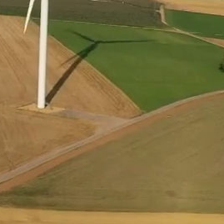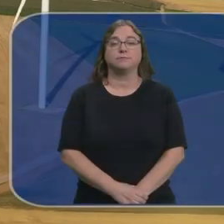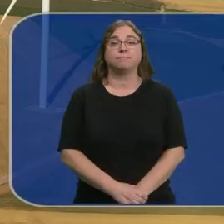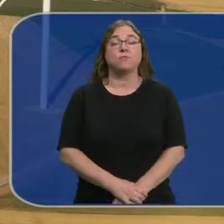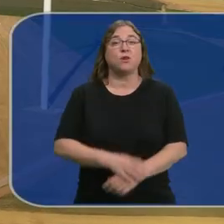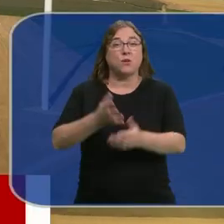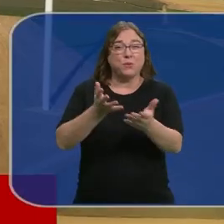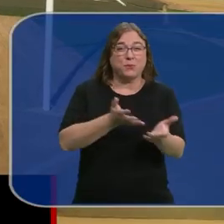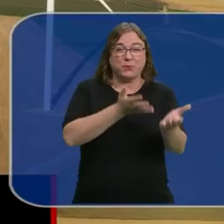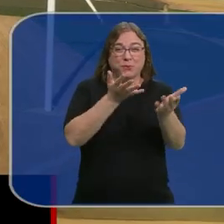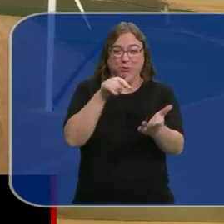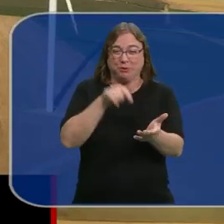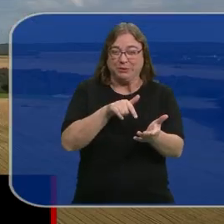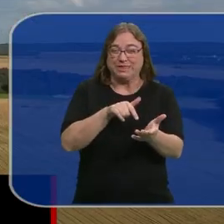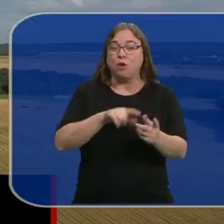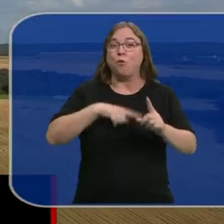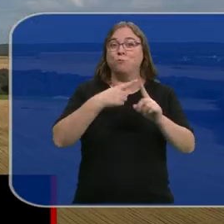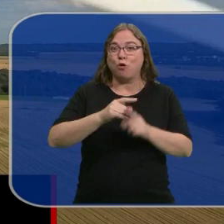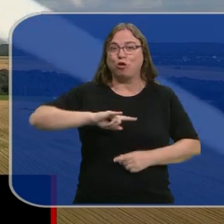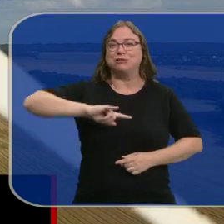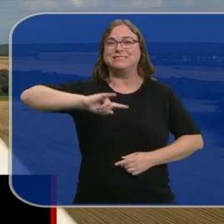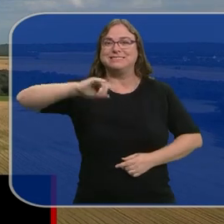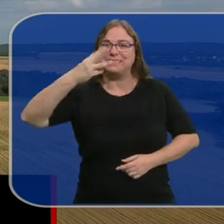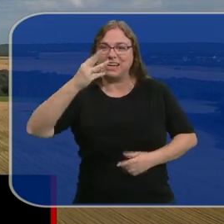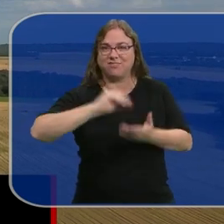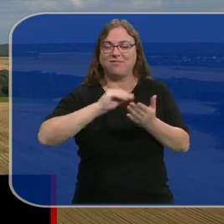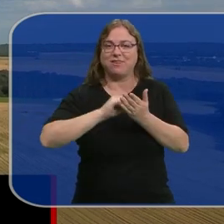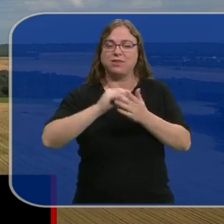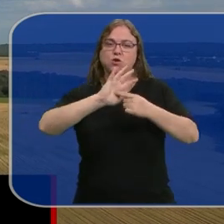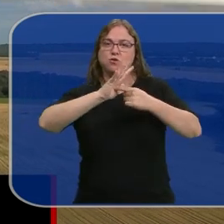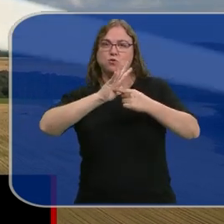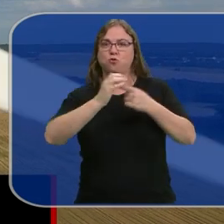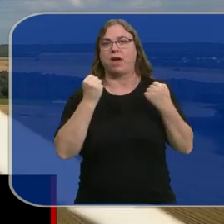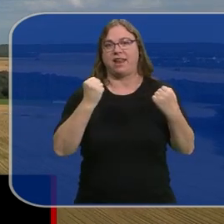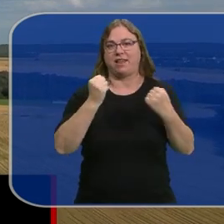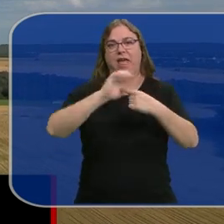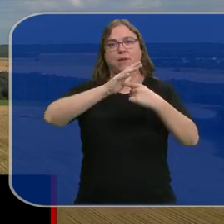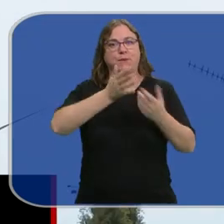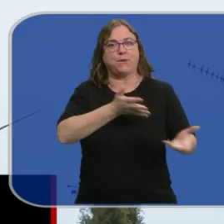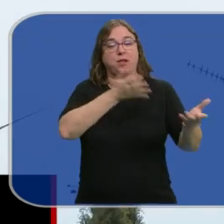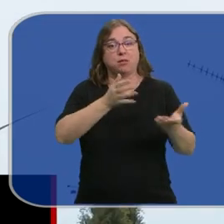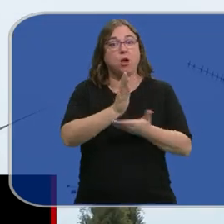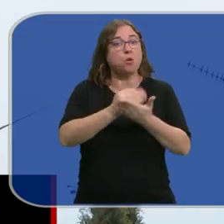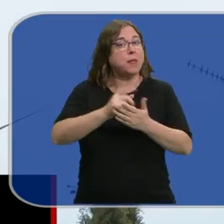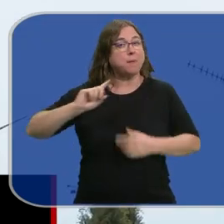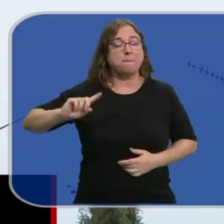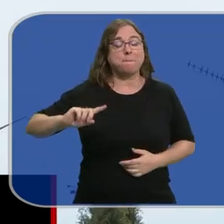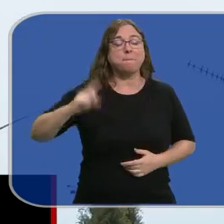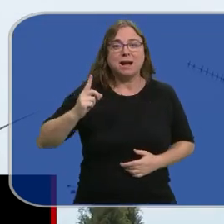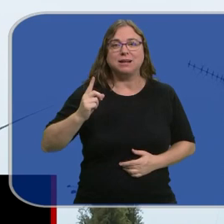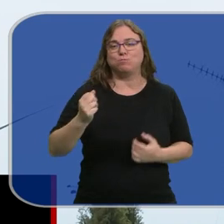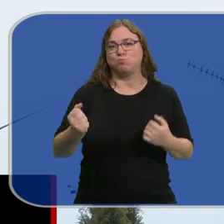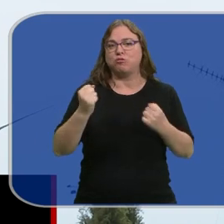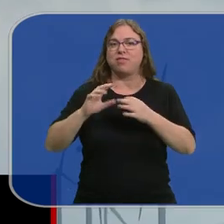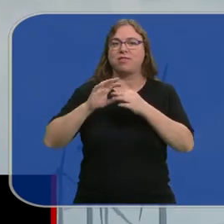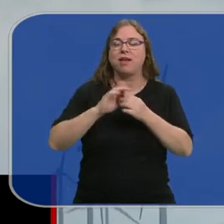El viento de estos días triplica la producción de energía eólica en Castilla y León. Nuestra comunidad es la mayor potencia nacional en renovables